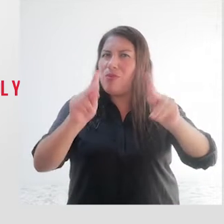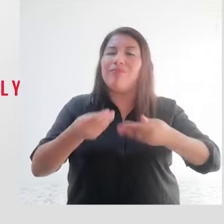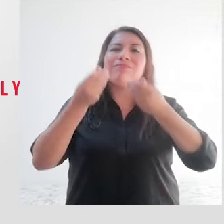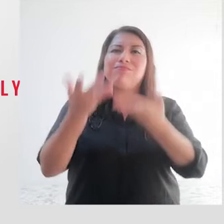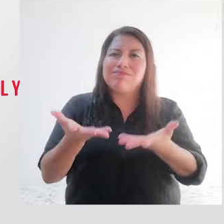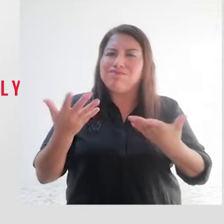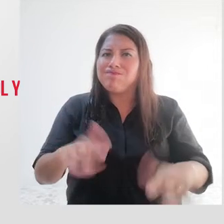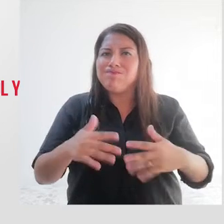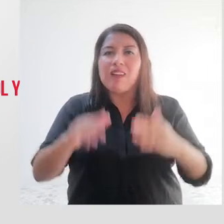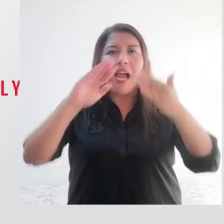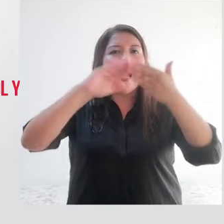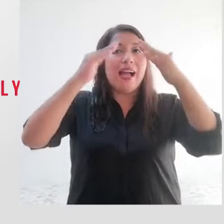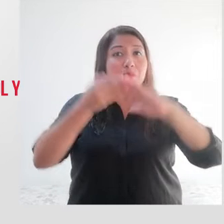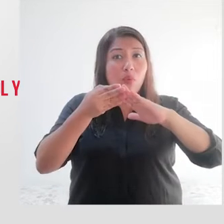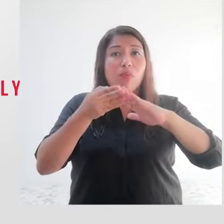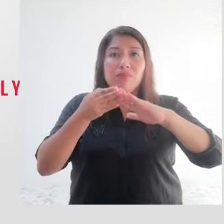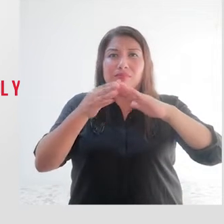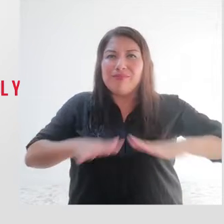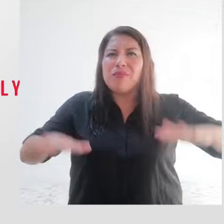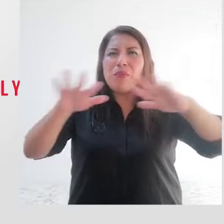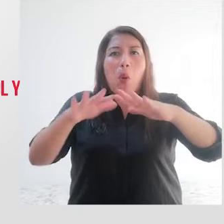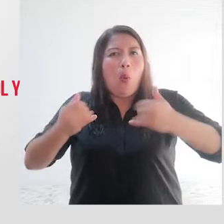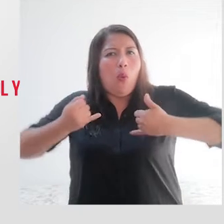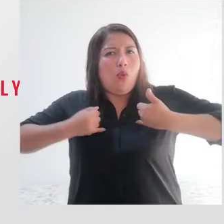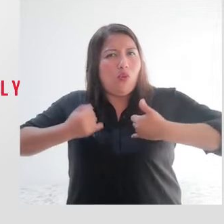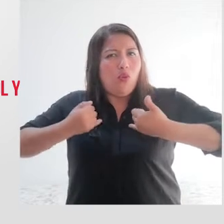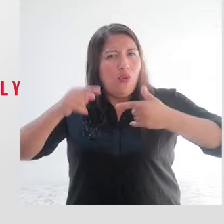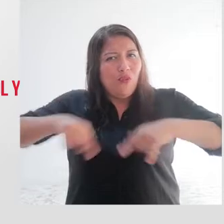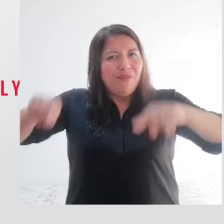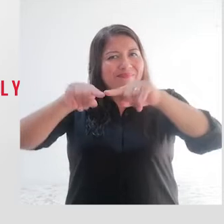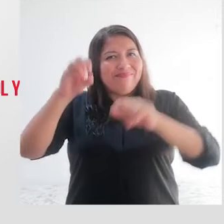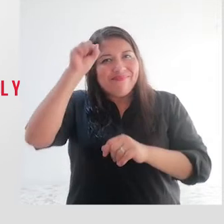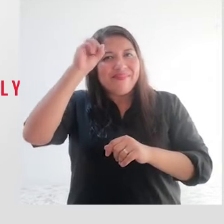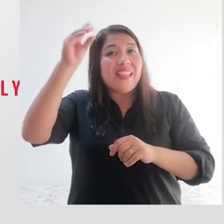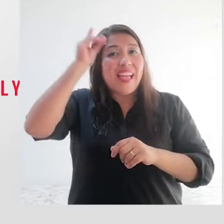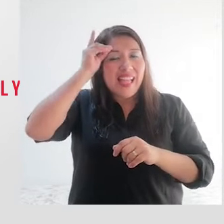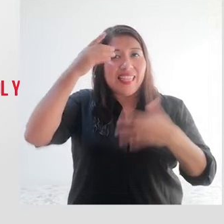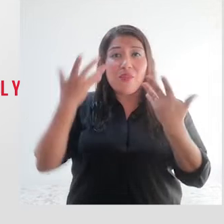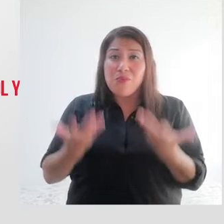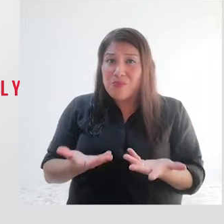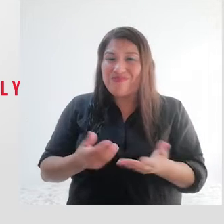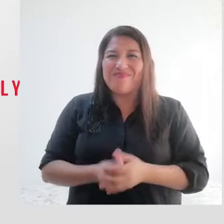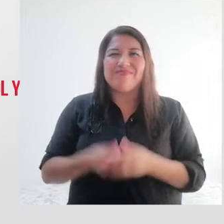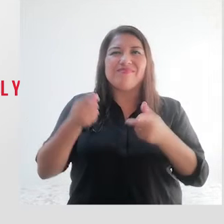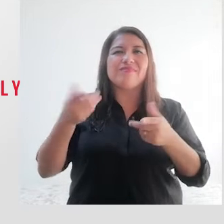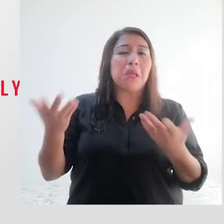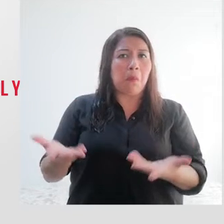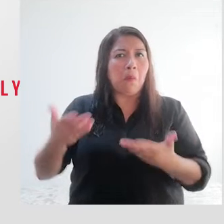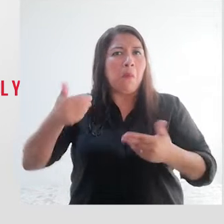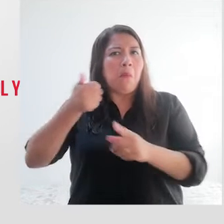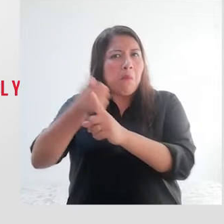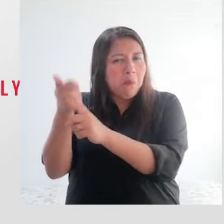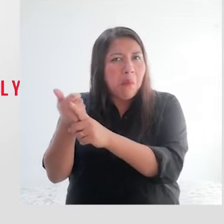que se le da a nuestra población, a nuestros jóvenes con síndrome de Down, para que a través del